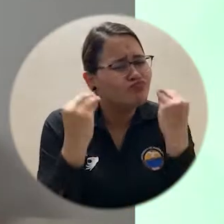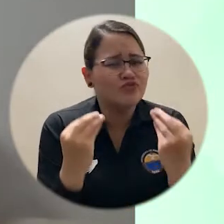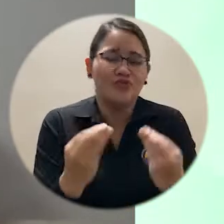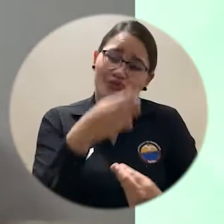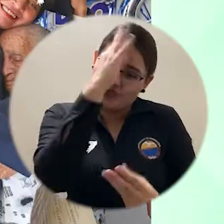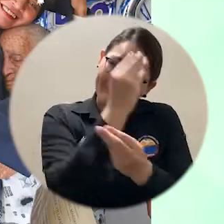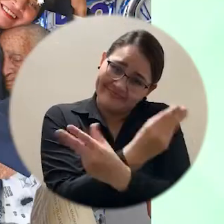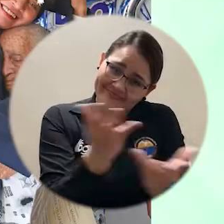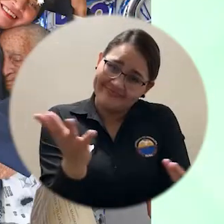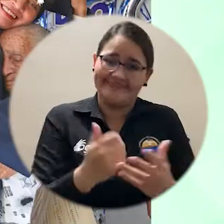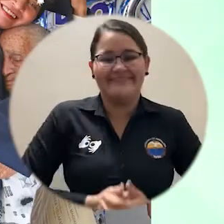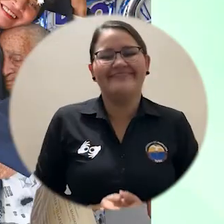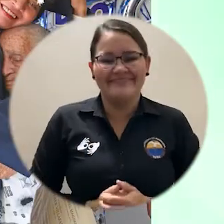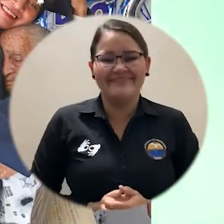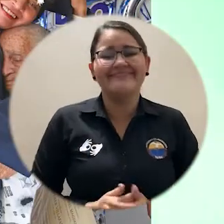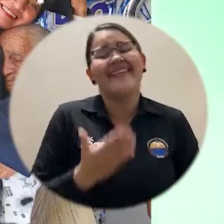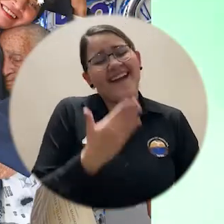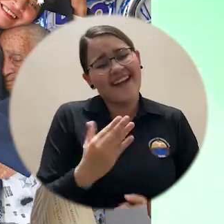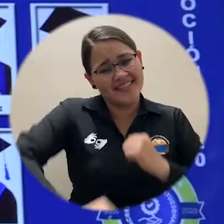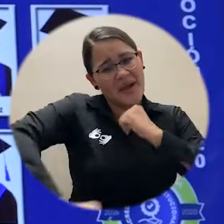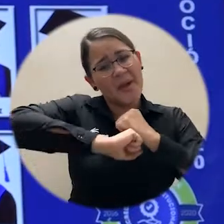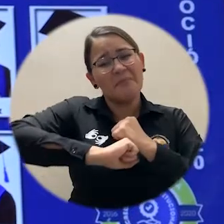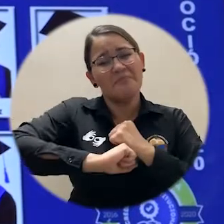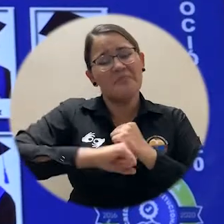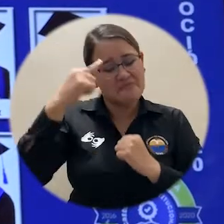y Dios los bendiga. Gracias por su apoyo y por creer en nosotros.